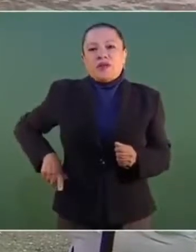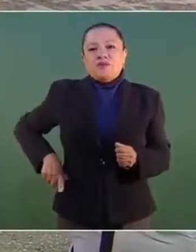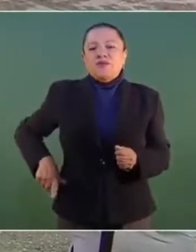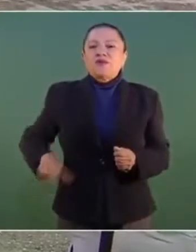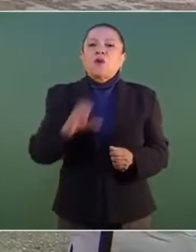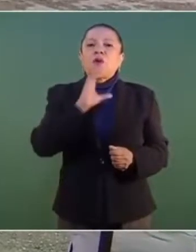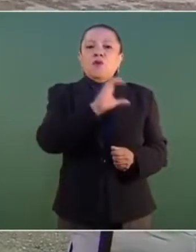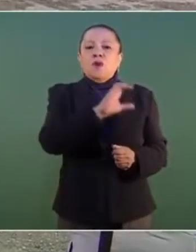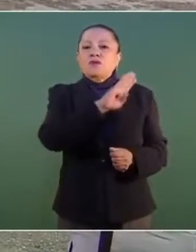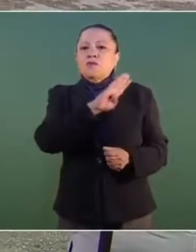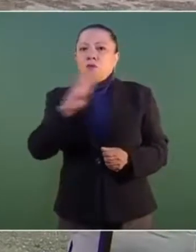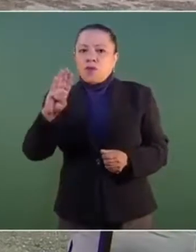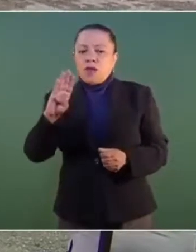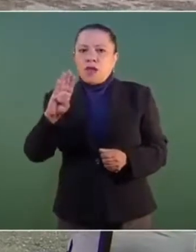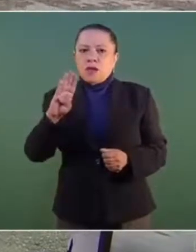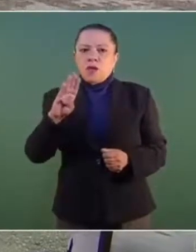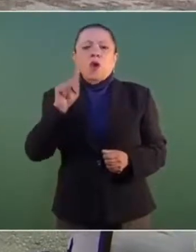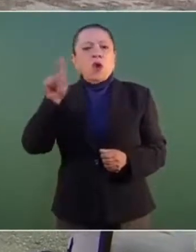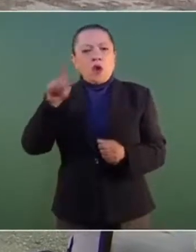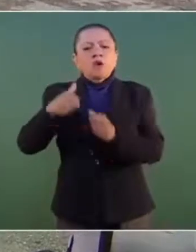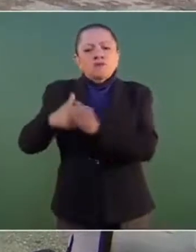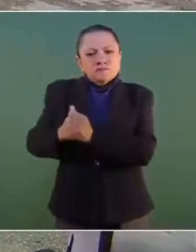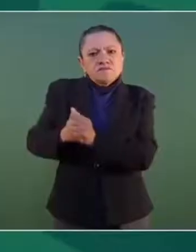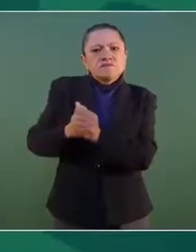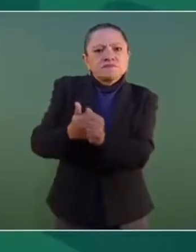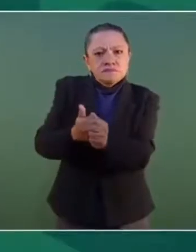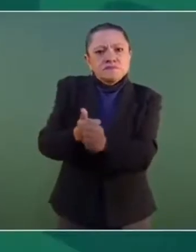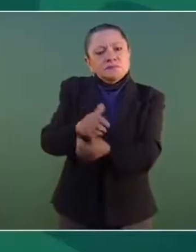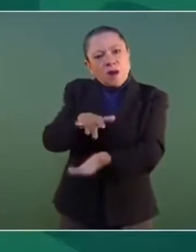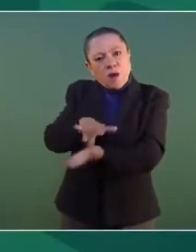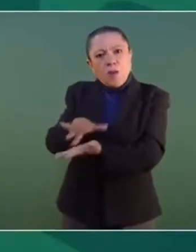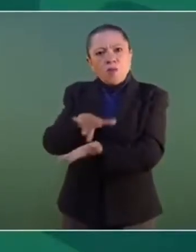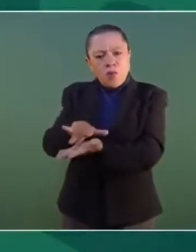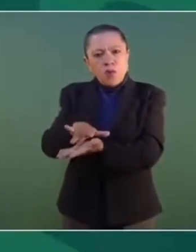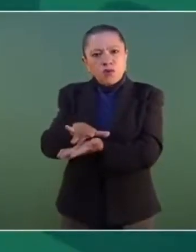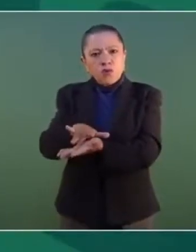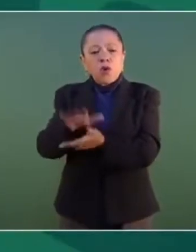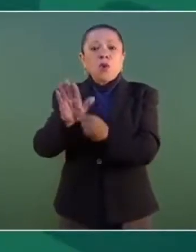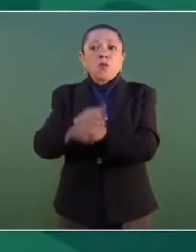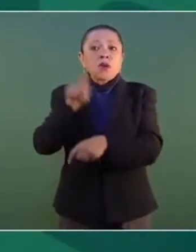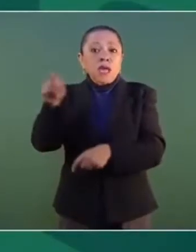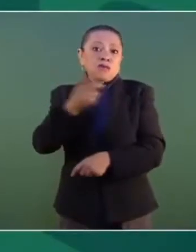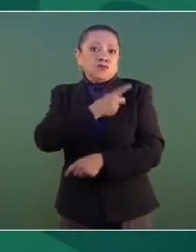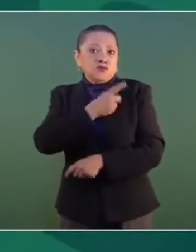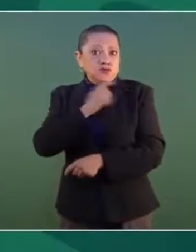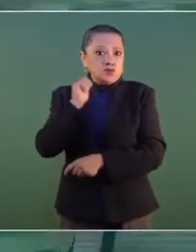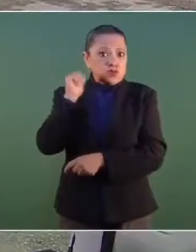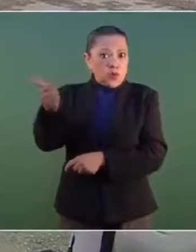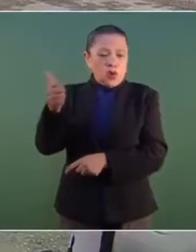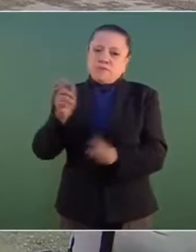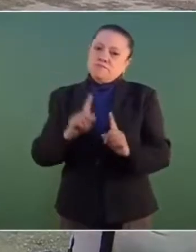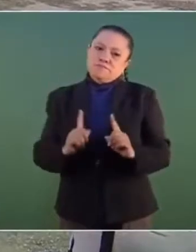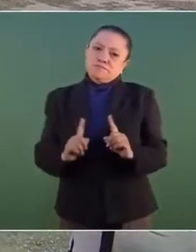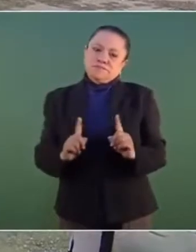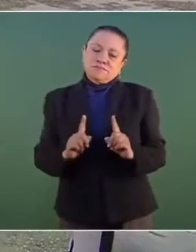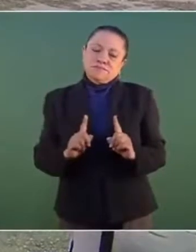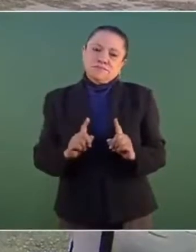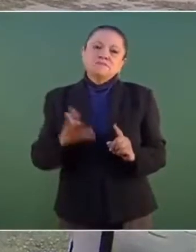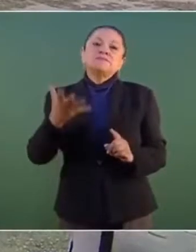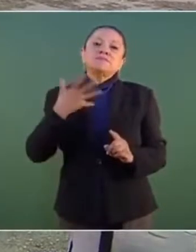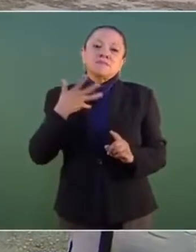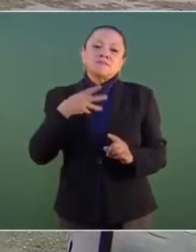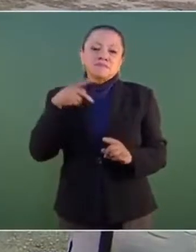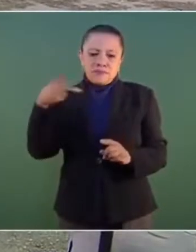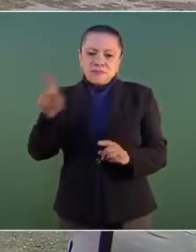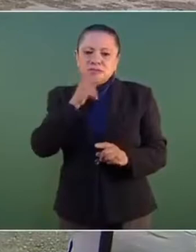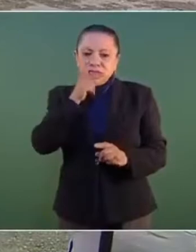Blanco, al que apoyamos, al que respaldamos, porque no está solo Cuauhtémoc, tienes la palabra.